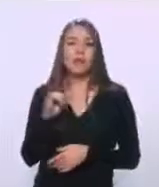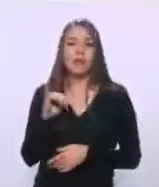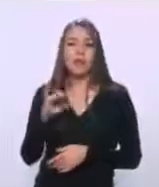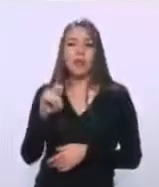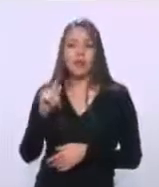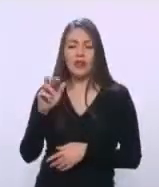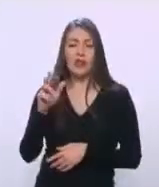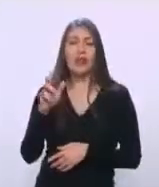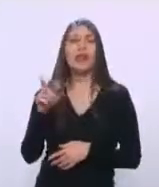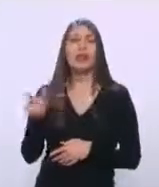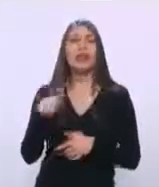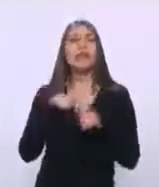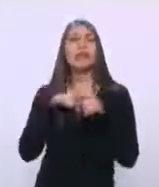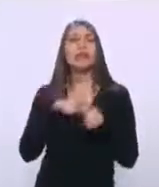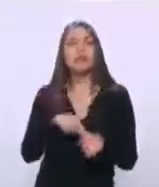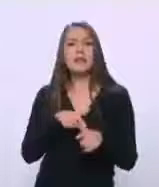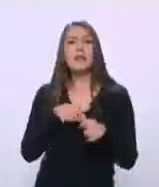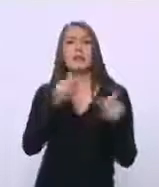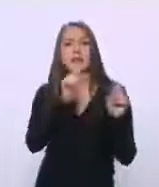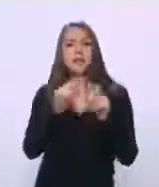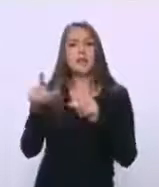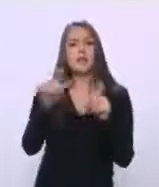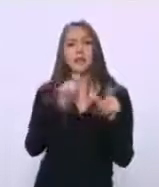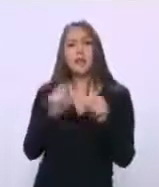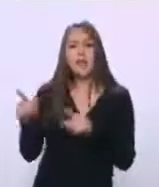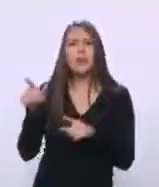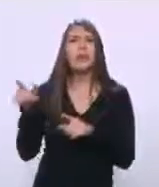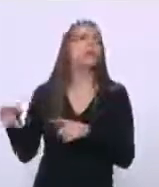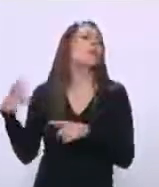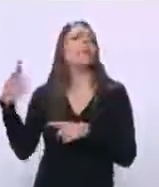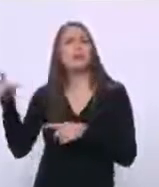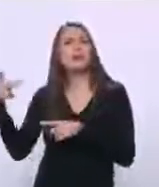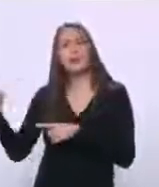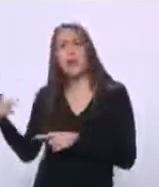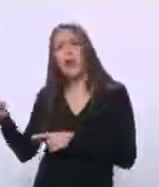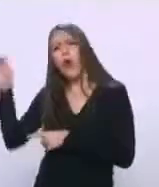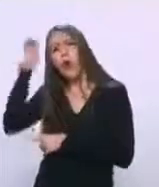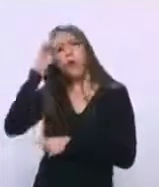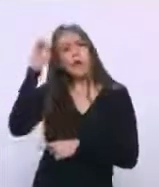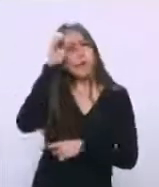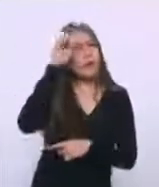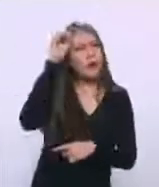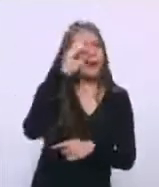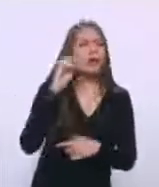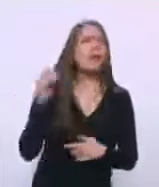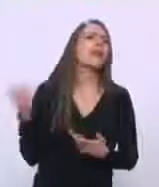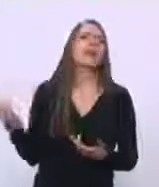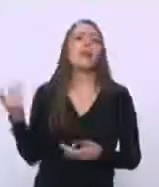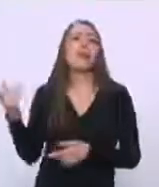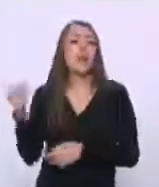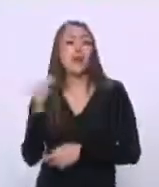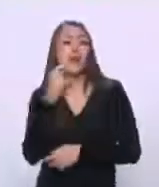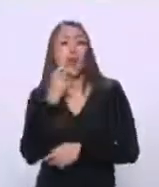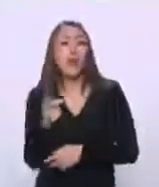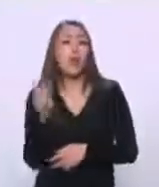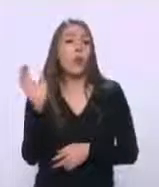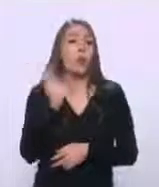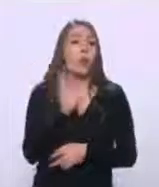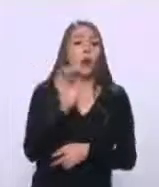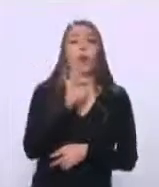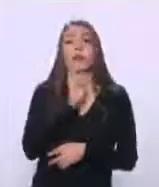siguen publicando las primeras planas sus opiniones y pues si se les señala se les dice cuando mienten pero no se les impide